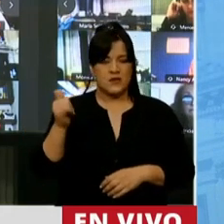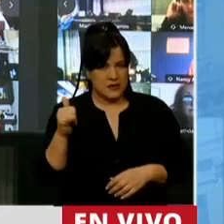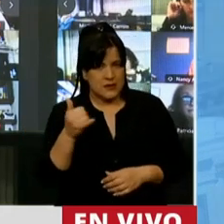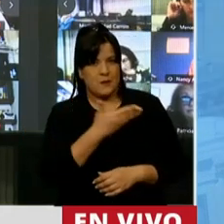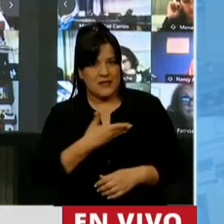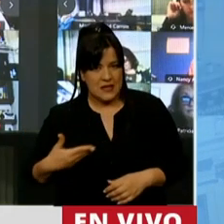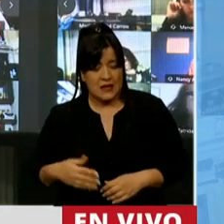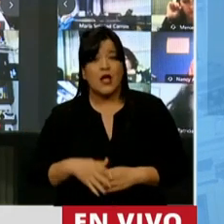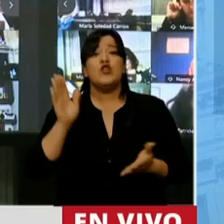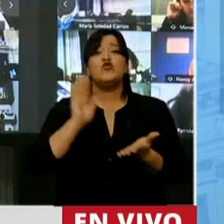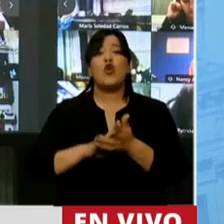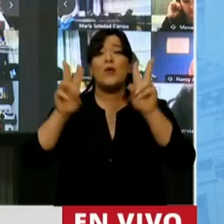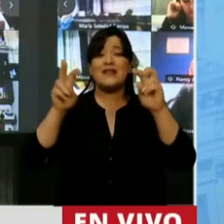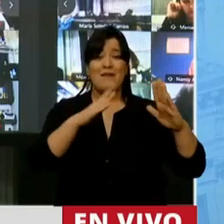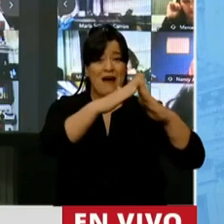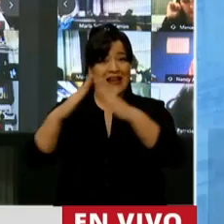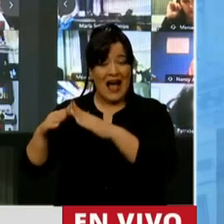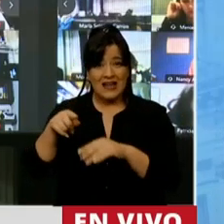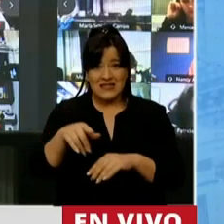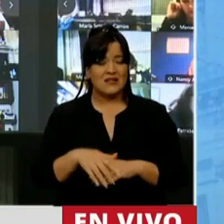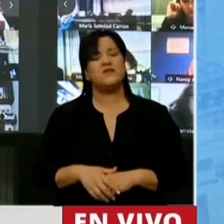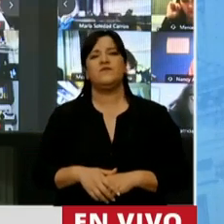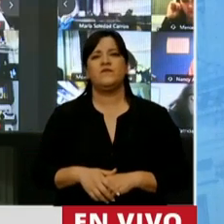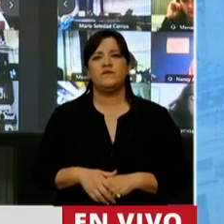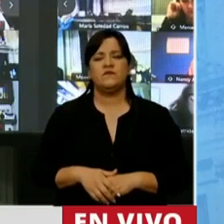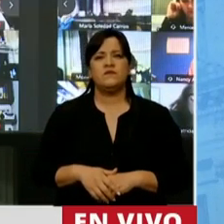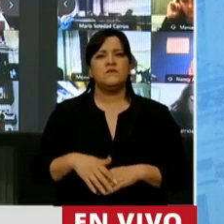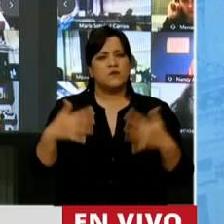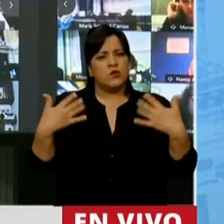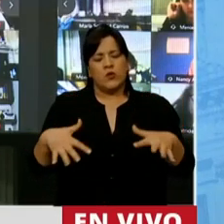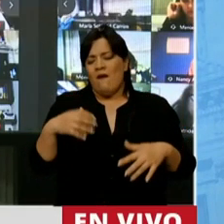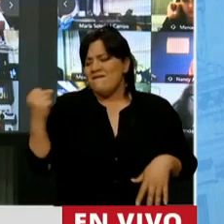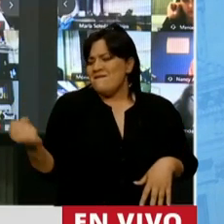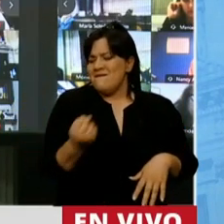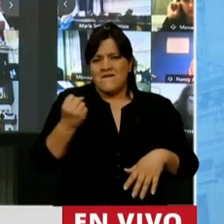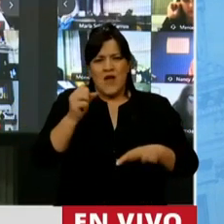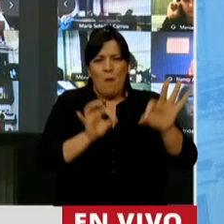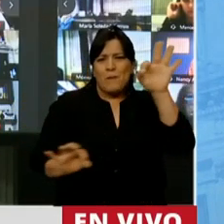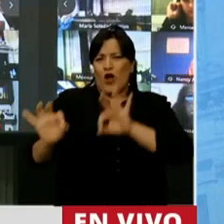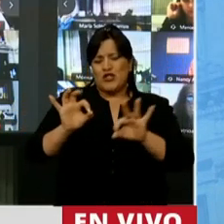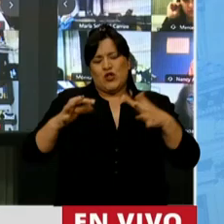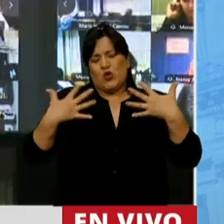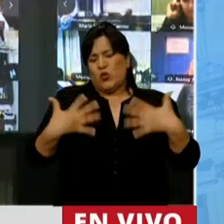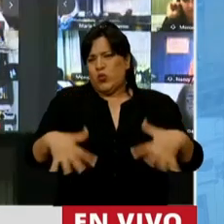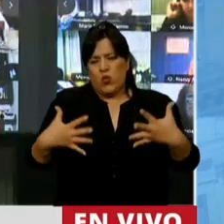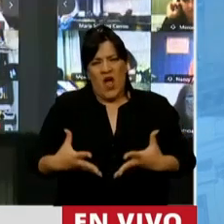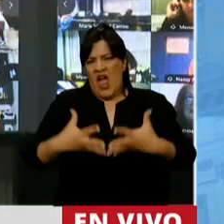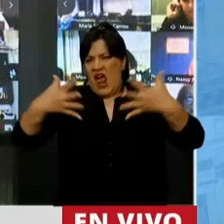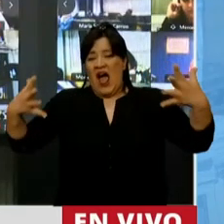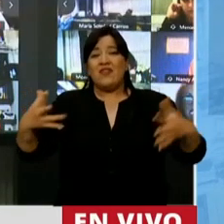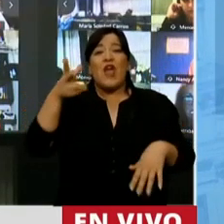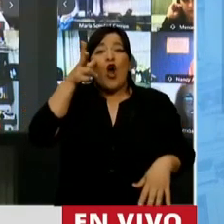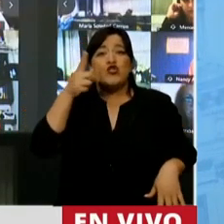Presidente. En el tema de vivienda, hemos llevado la más ambicioso proyecto, hemos construido 8